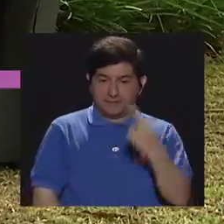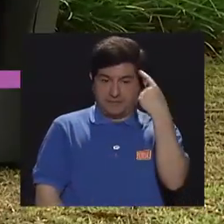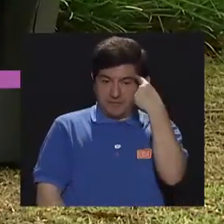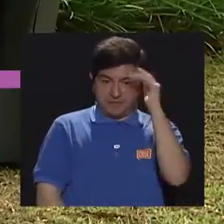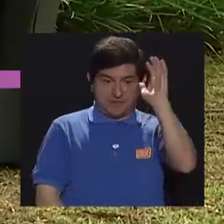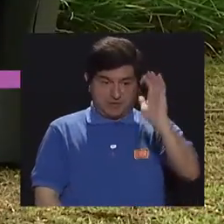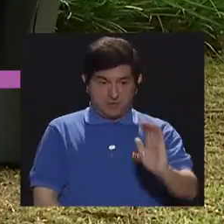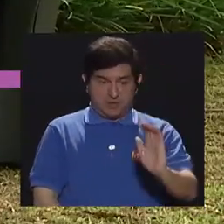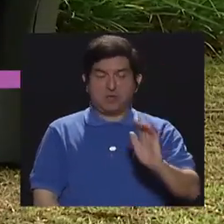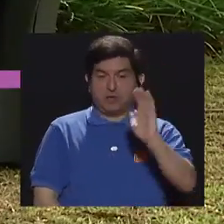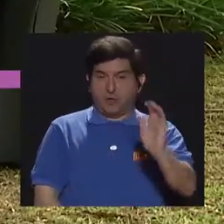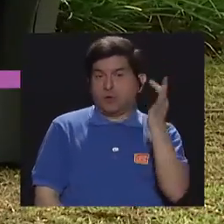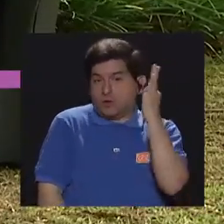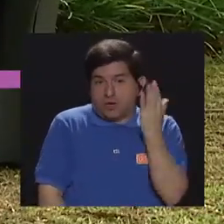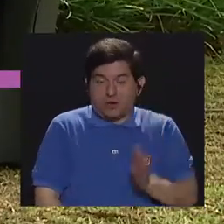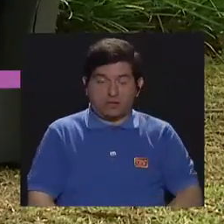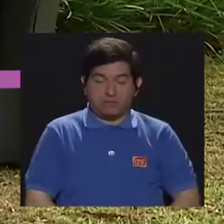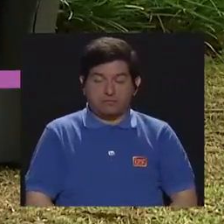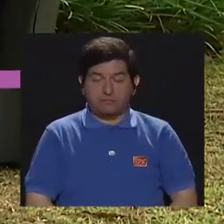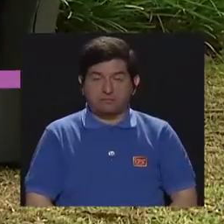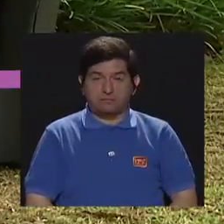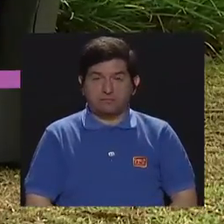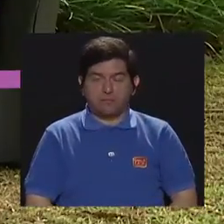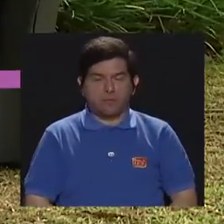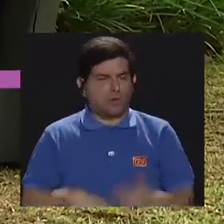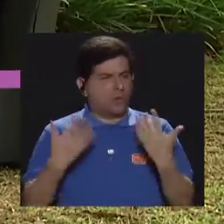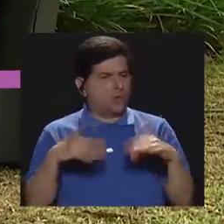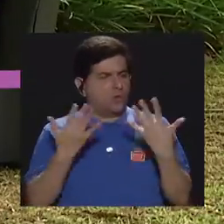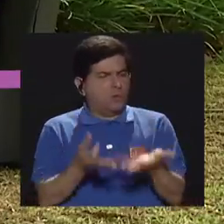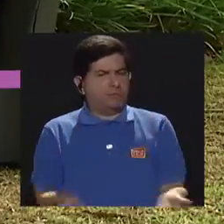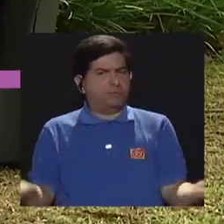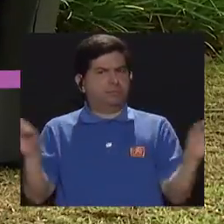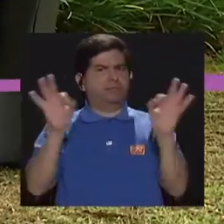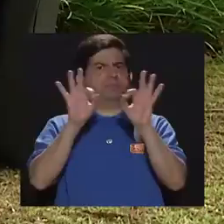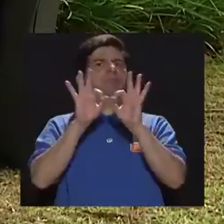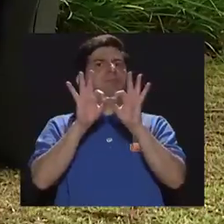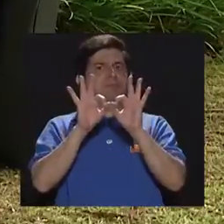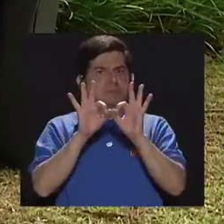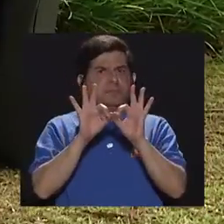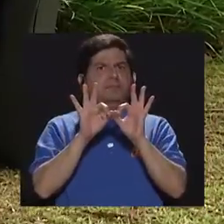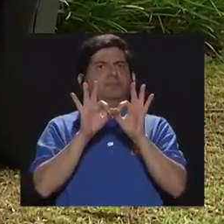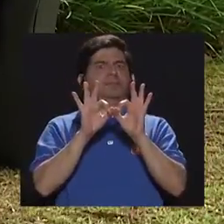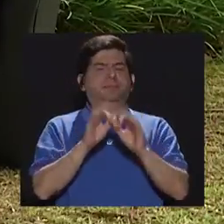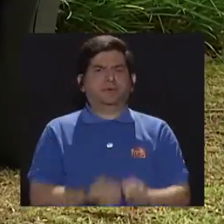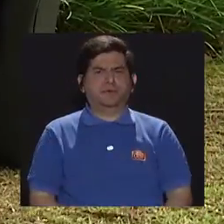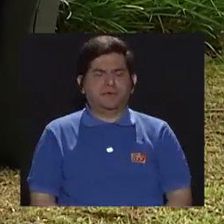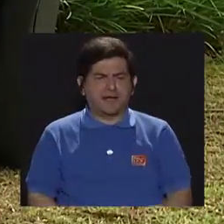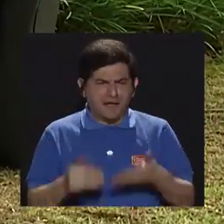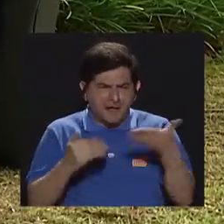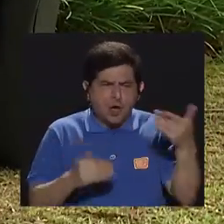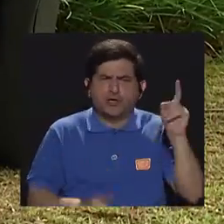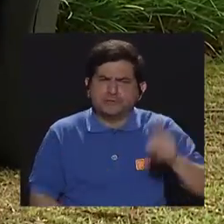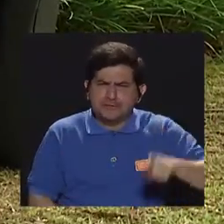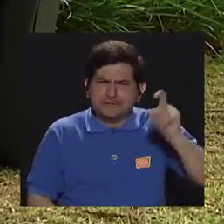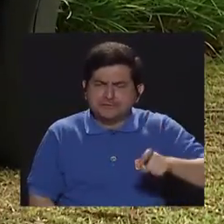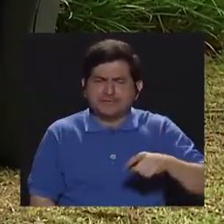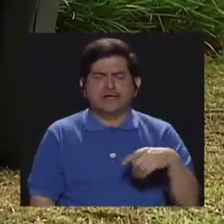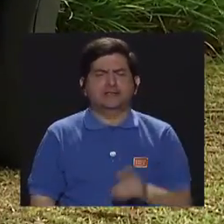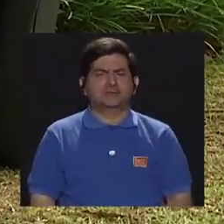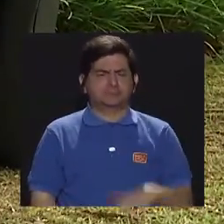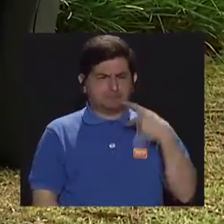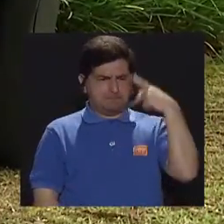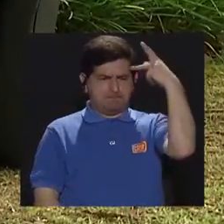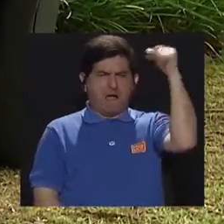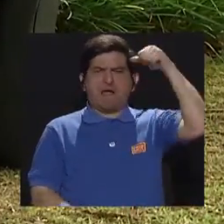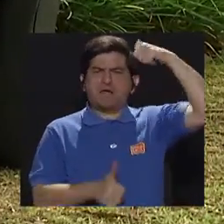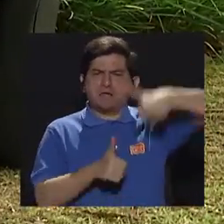niño y para la niña. Es sumamente importante y hay aspectos muy necesarios que el padre de familia